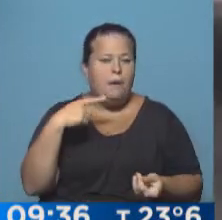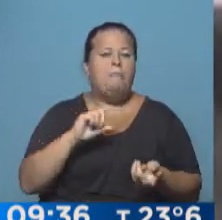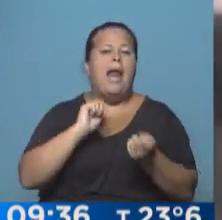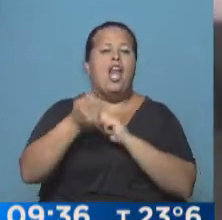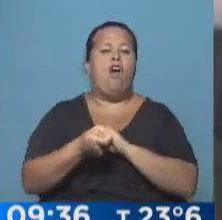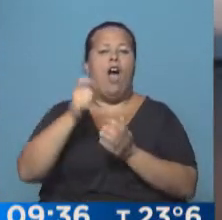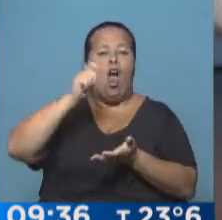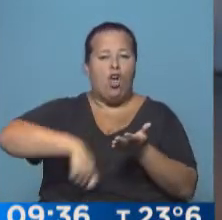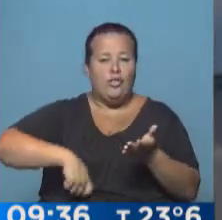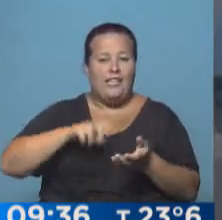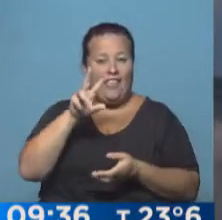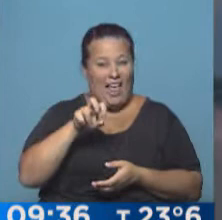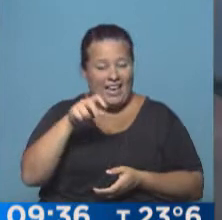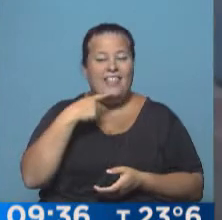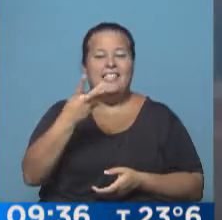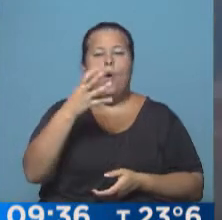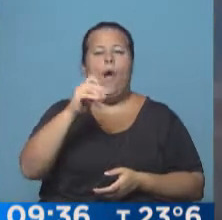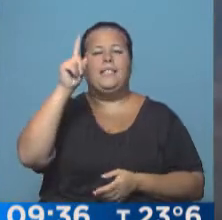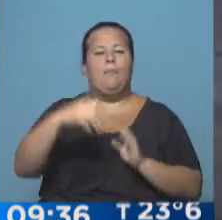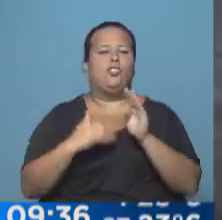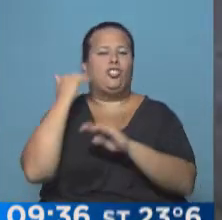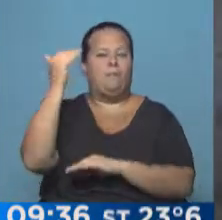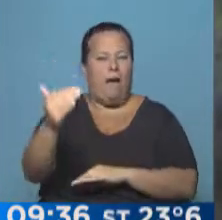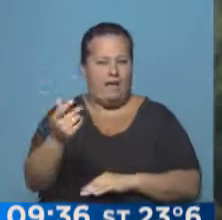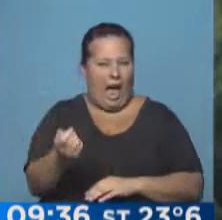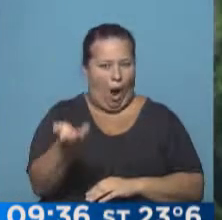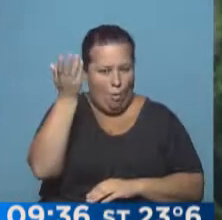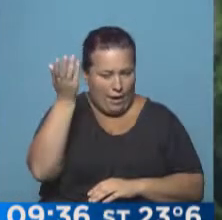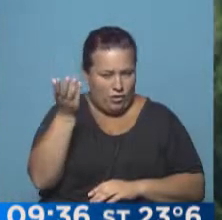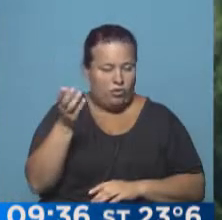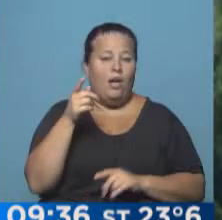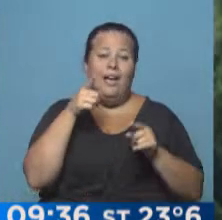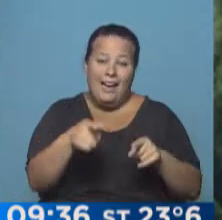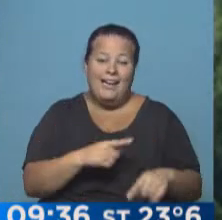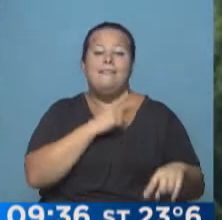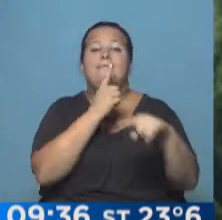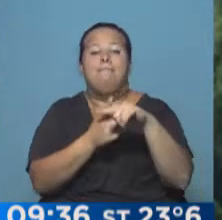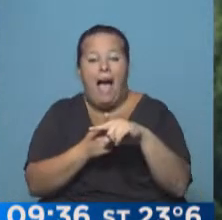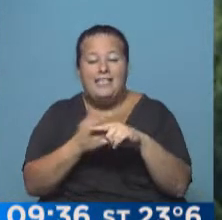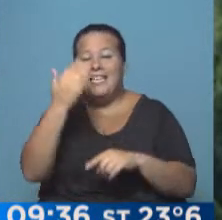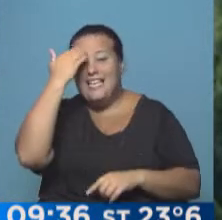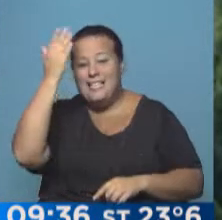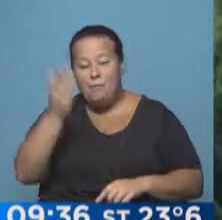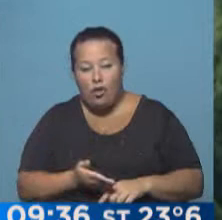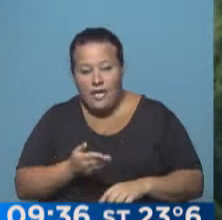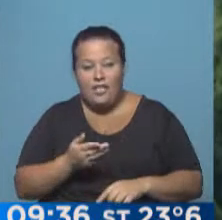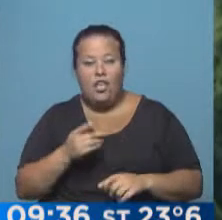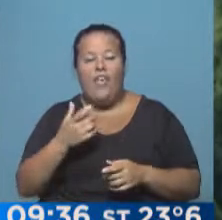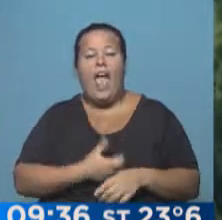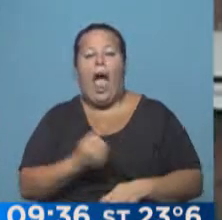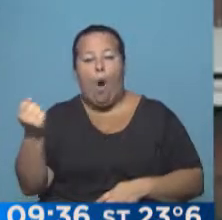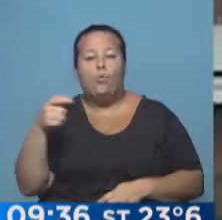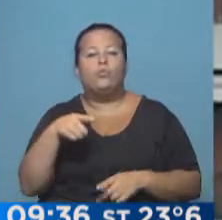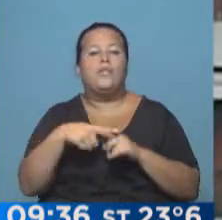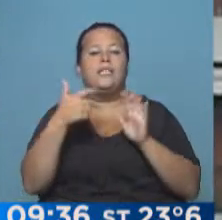contratos de locación se está hablando de un 40% de aumento y a eso hay que sumarle un 15% de reajuste